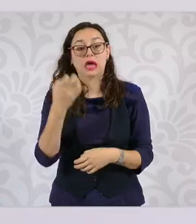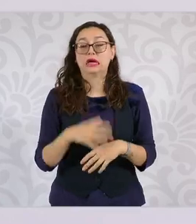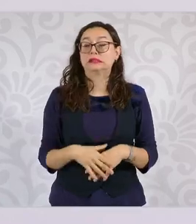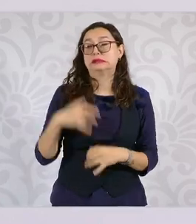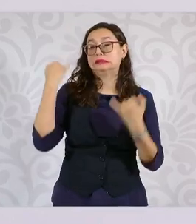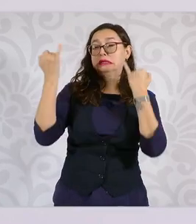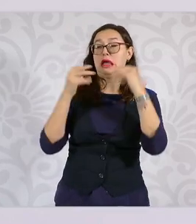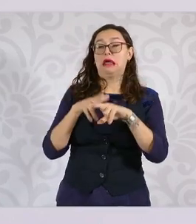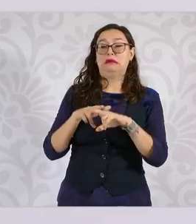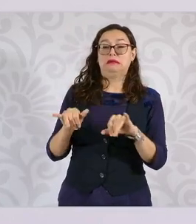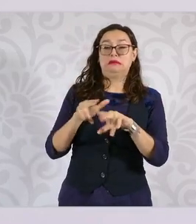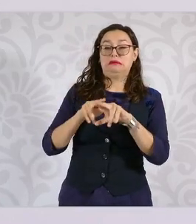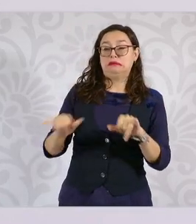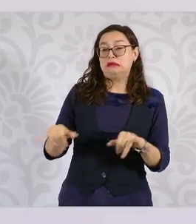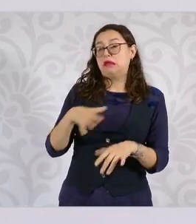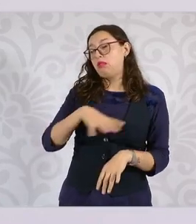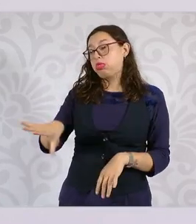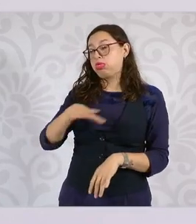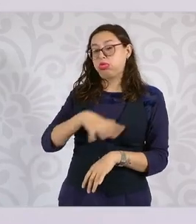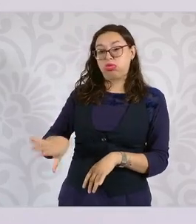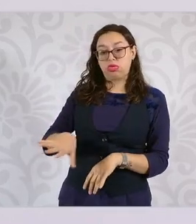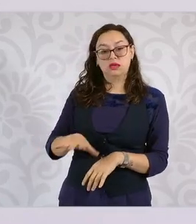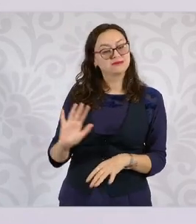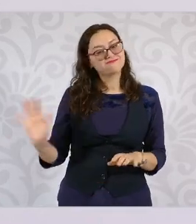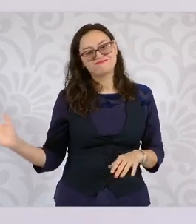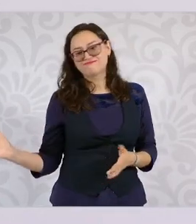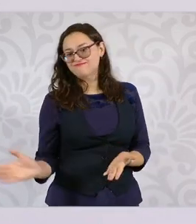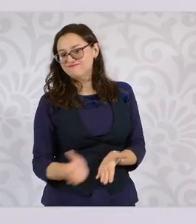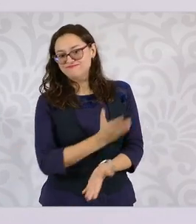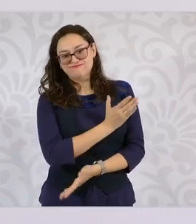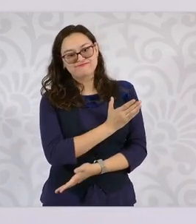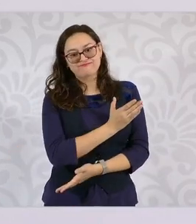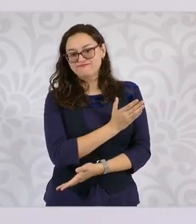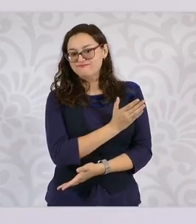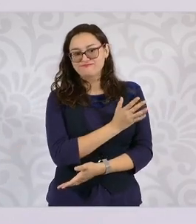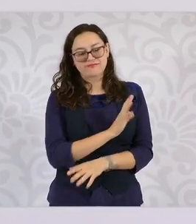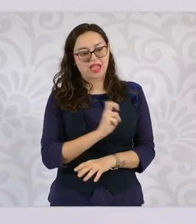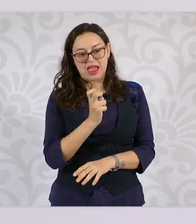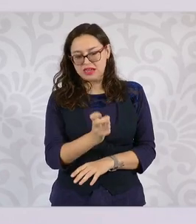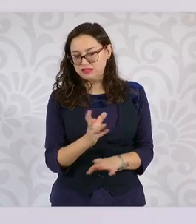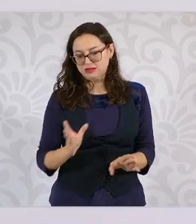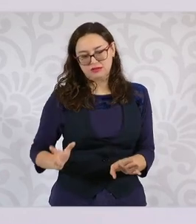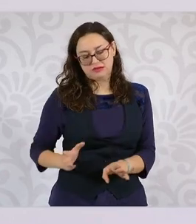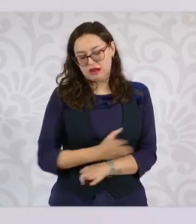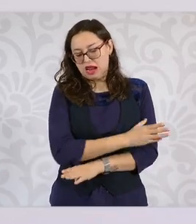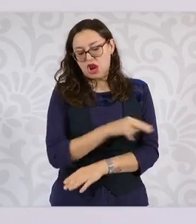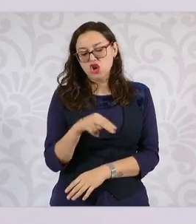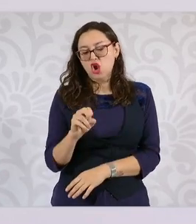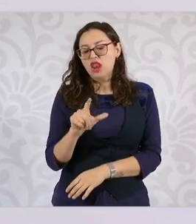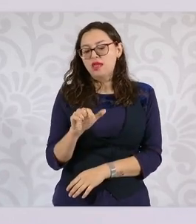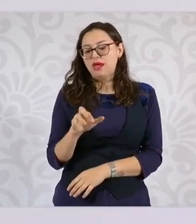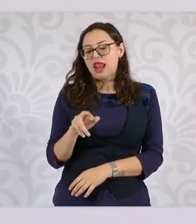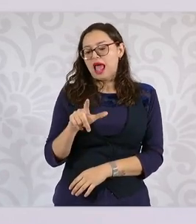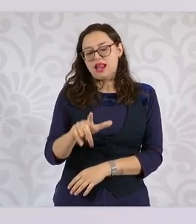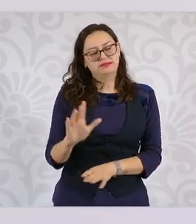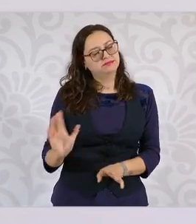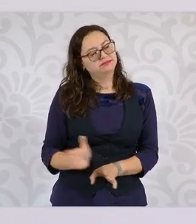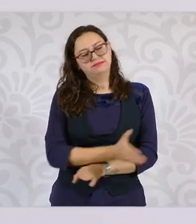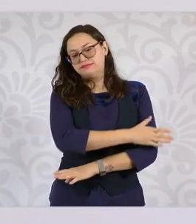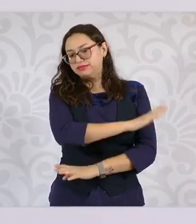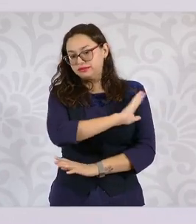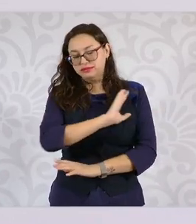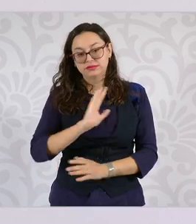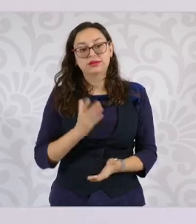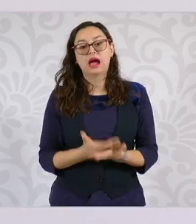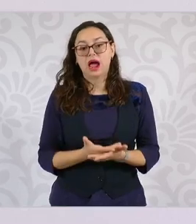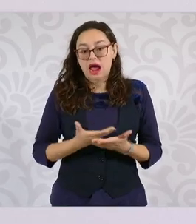quede atrás la palabra rechazado, como parte del pasado, que no queremos que vuelva, y que las y los